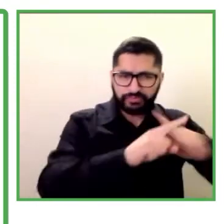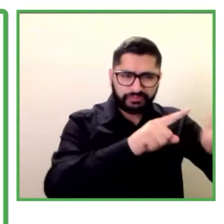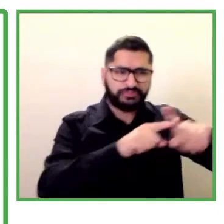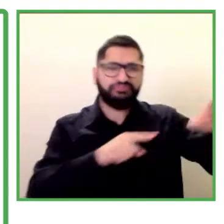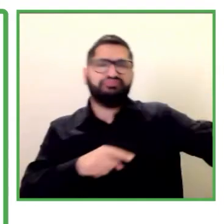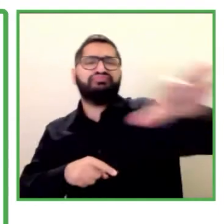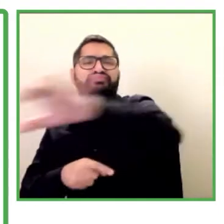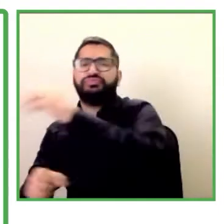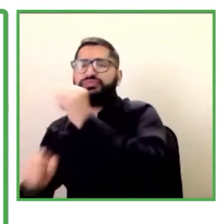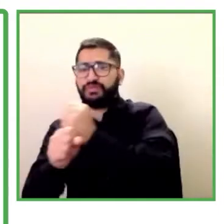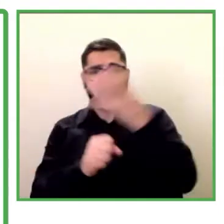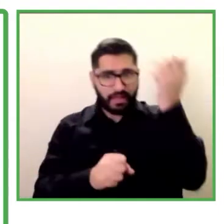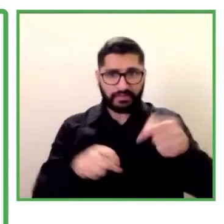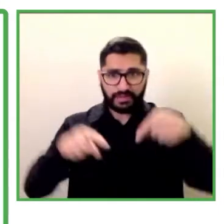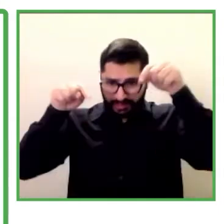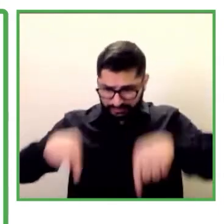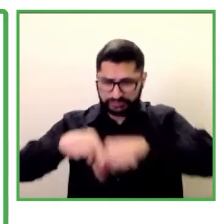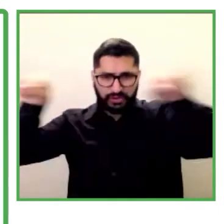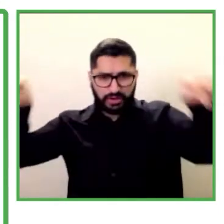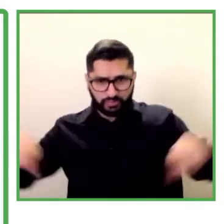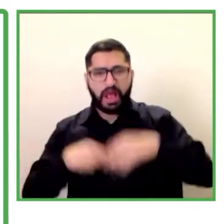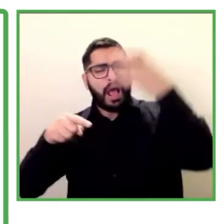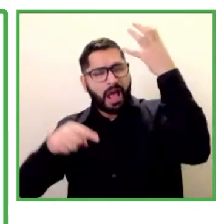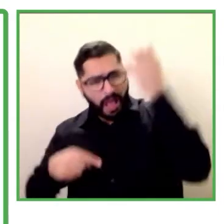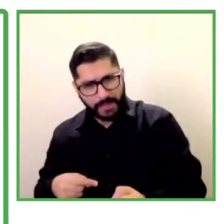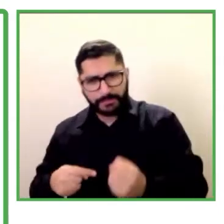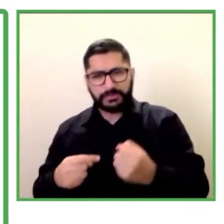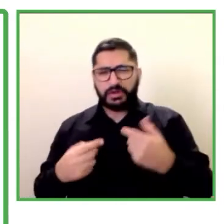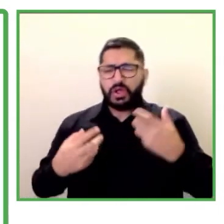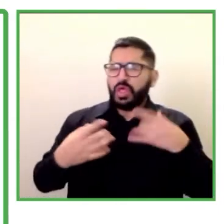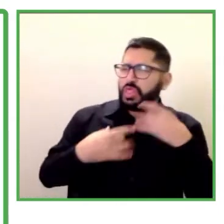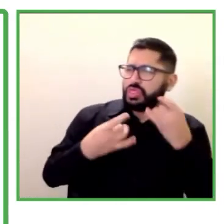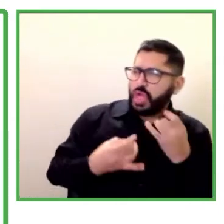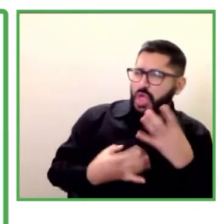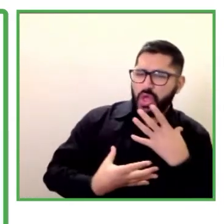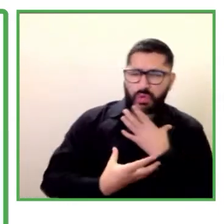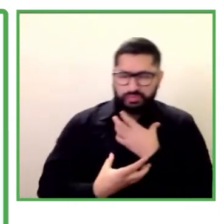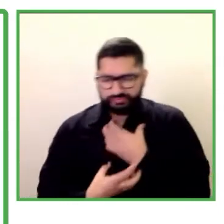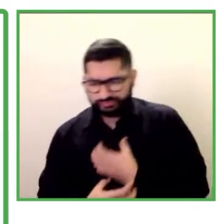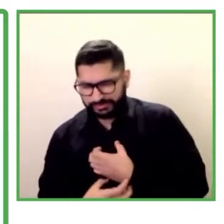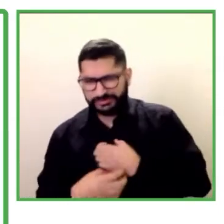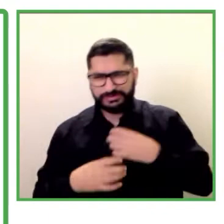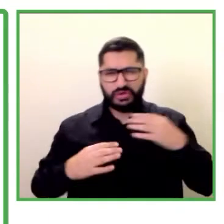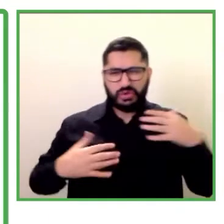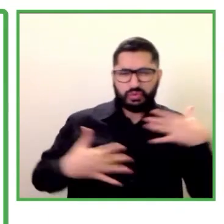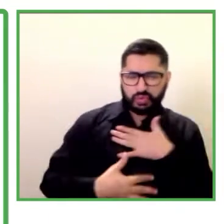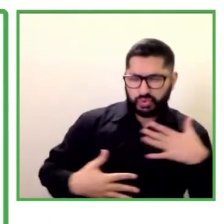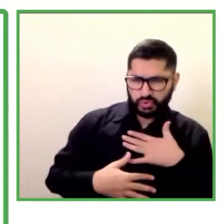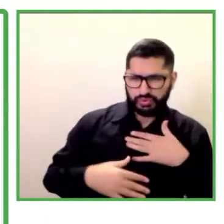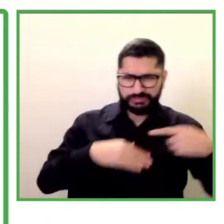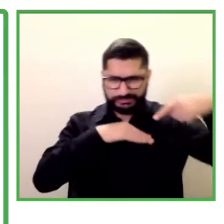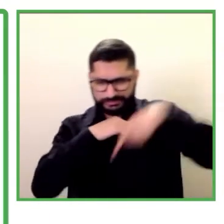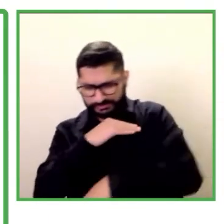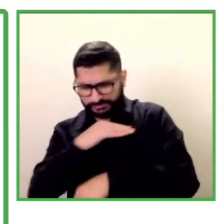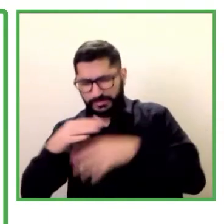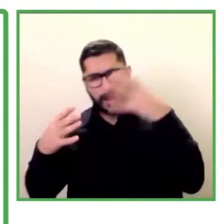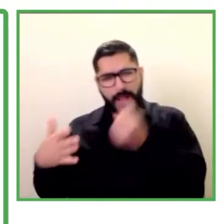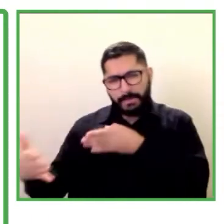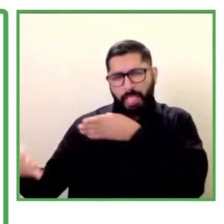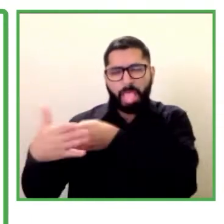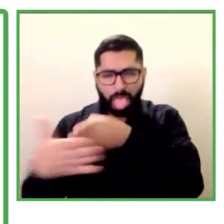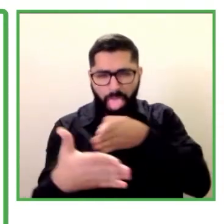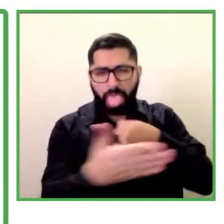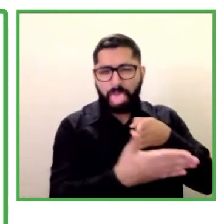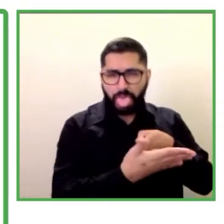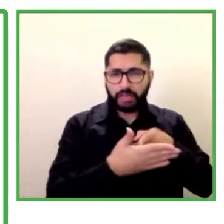dolores más profundos y se visibilizan también como barreras trabajables y superables donde compartimos motivaciones y compartimos visiones de un